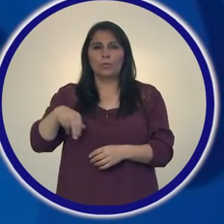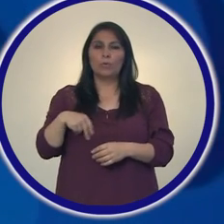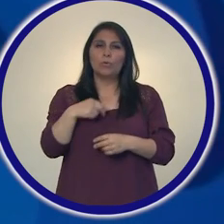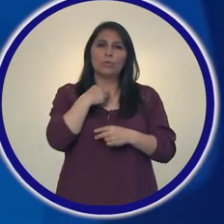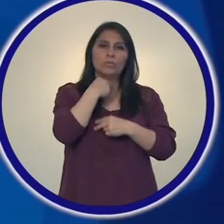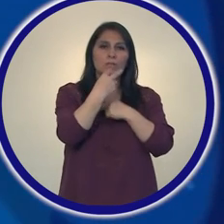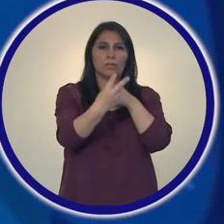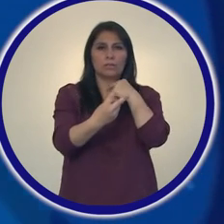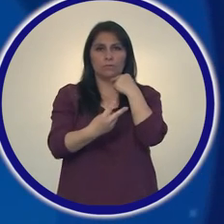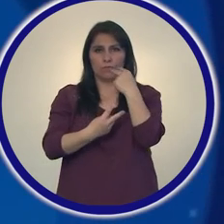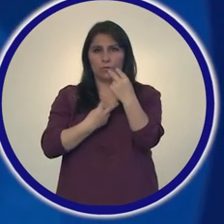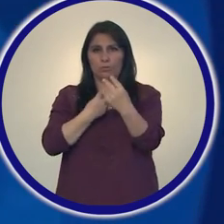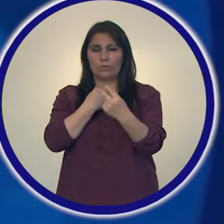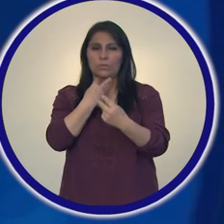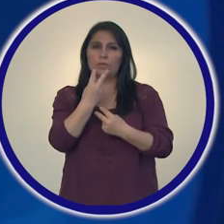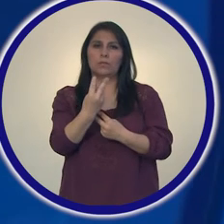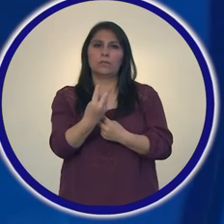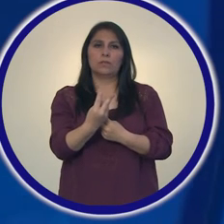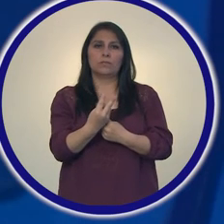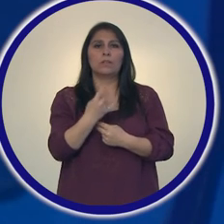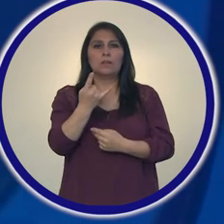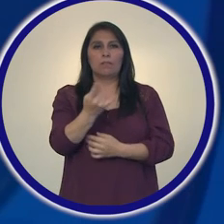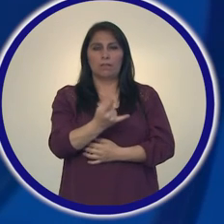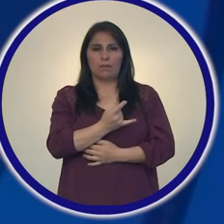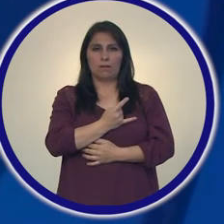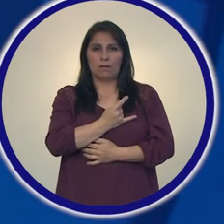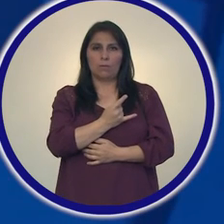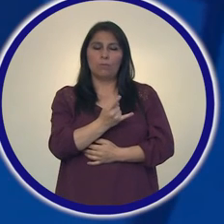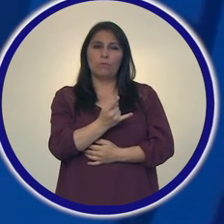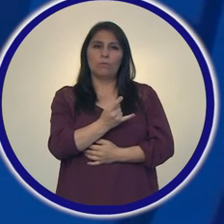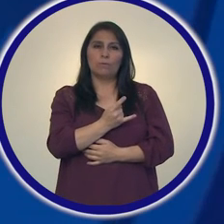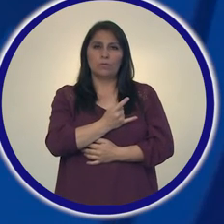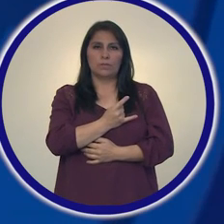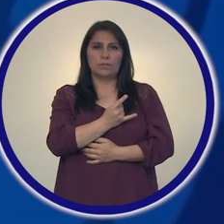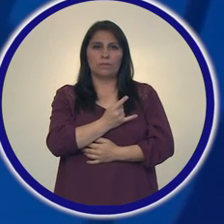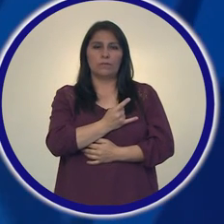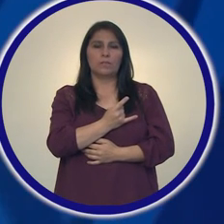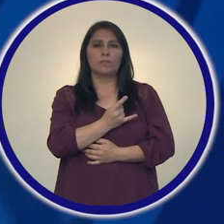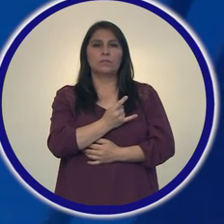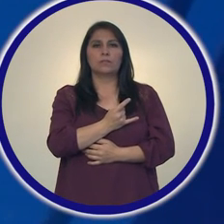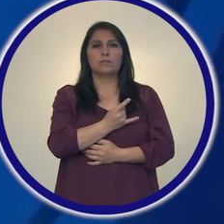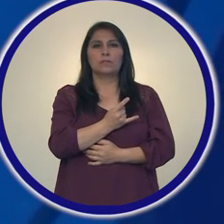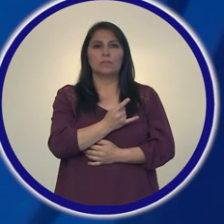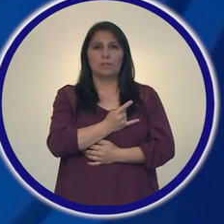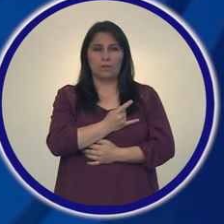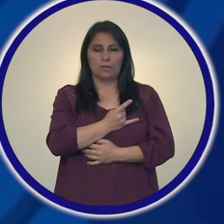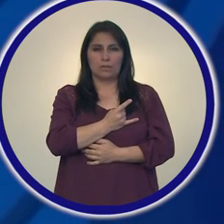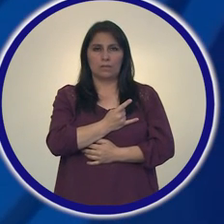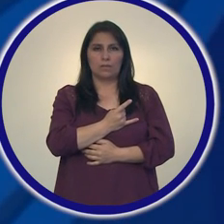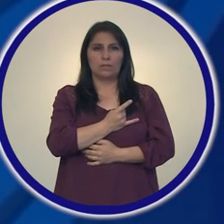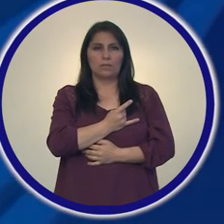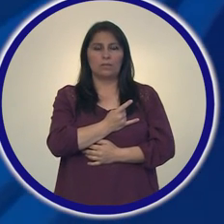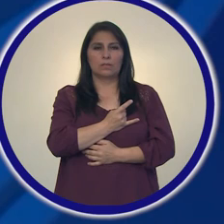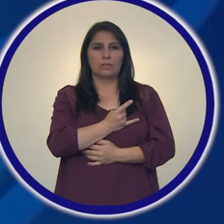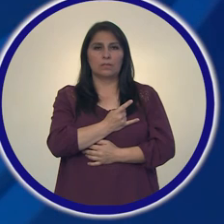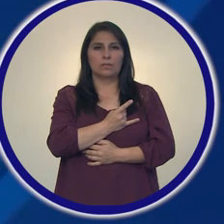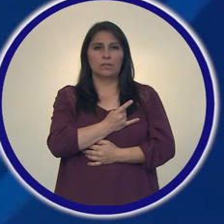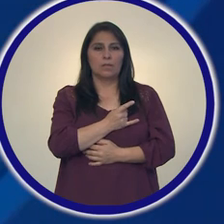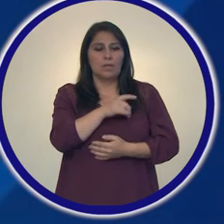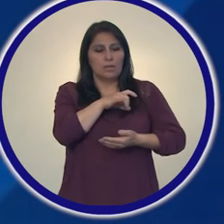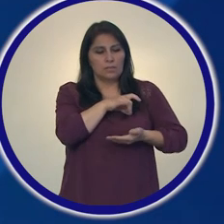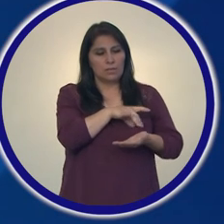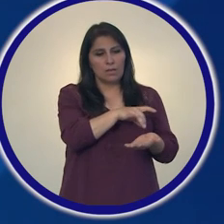Somos las voces de la universidad,